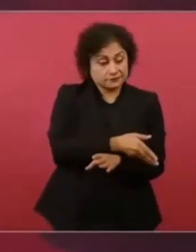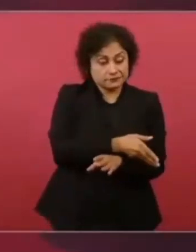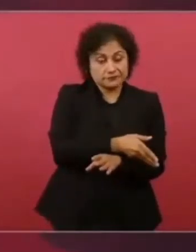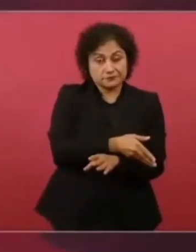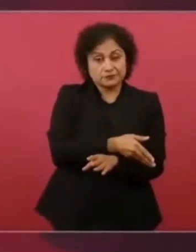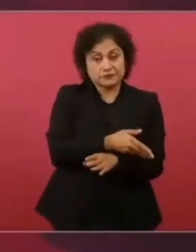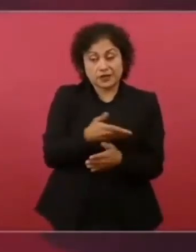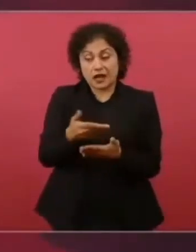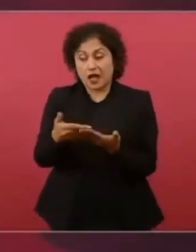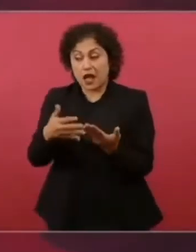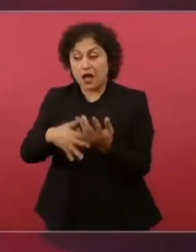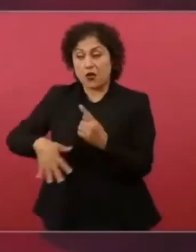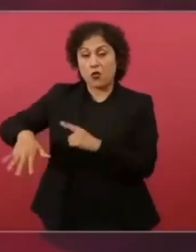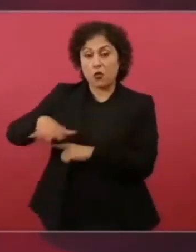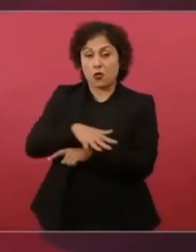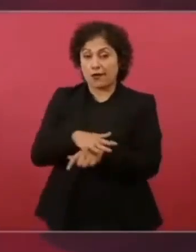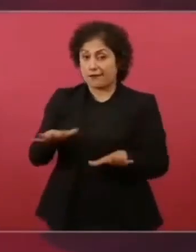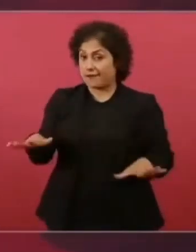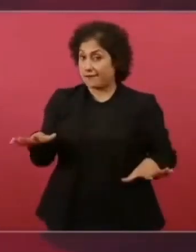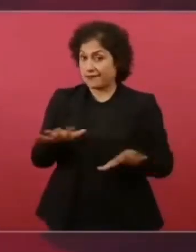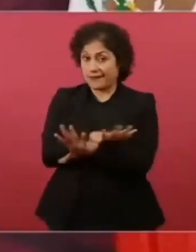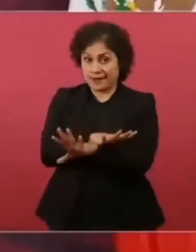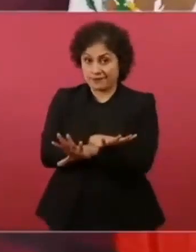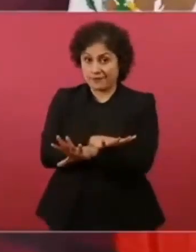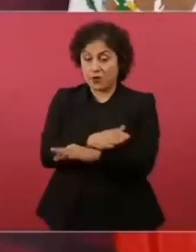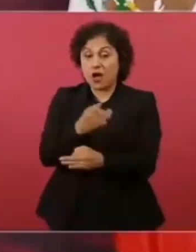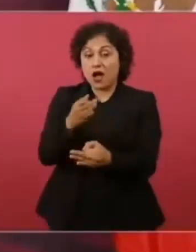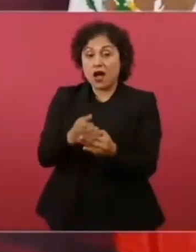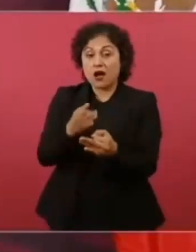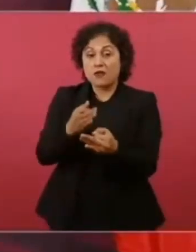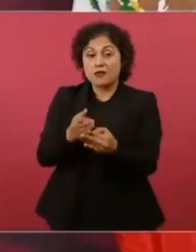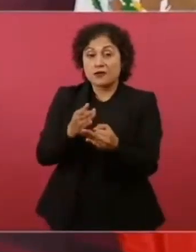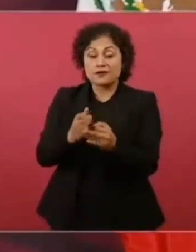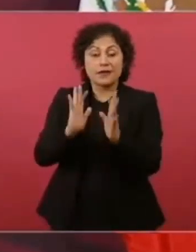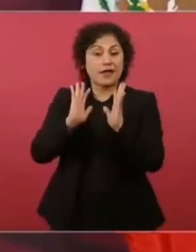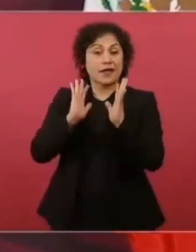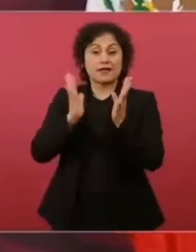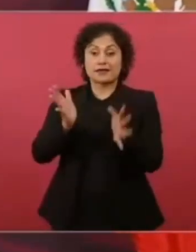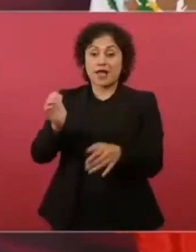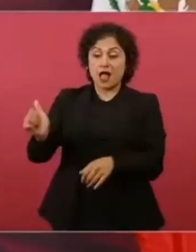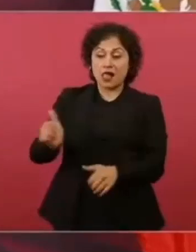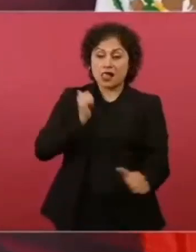no se permiten abusos,